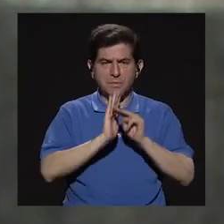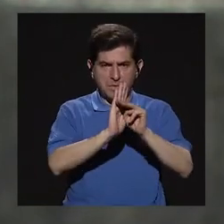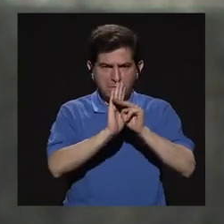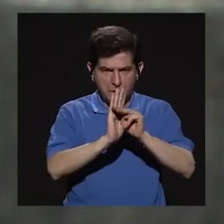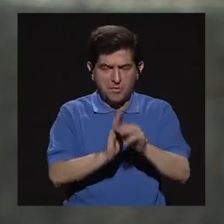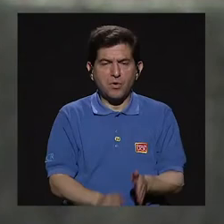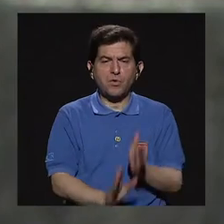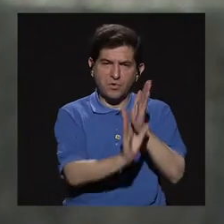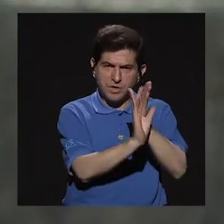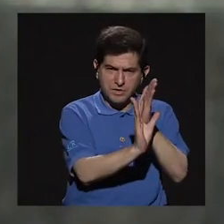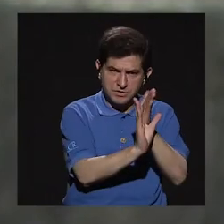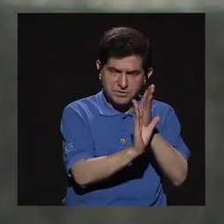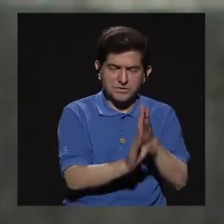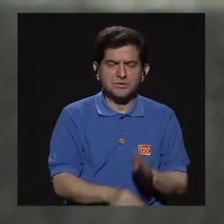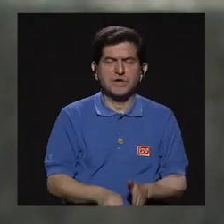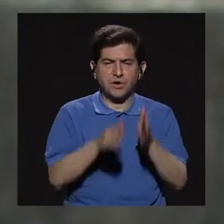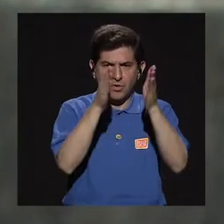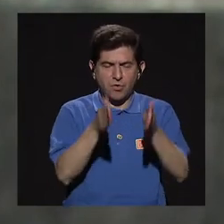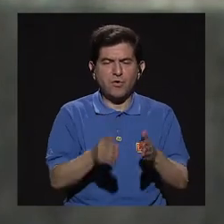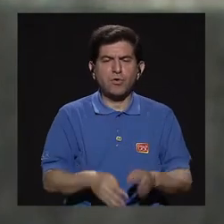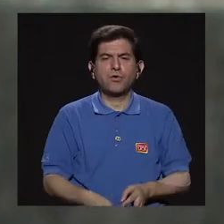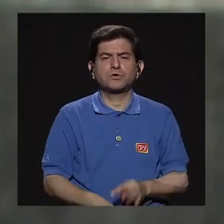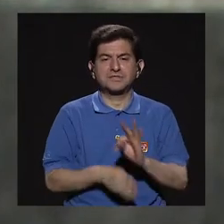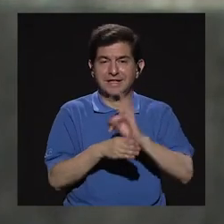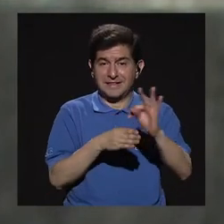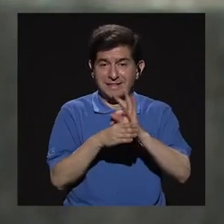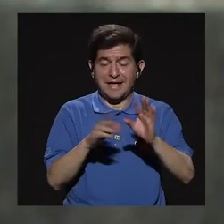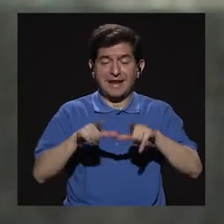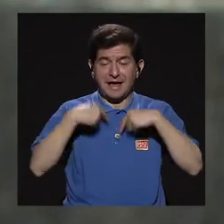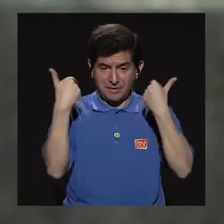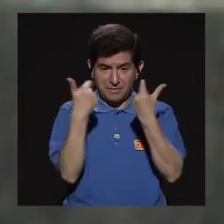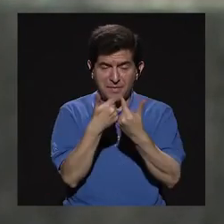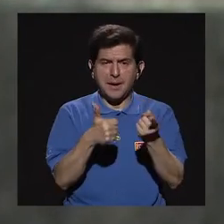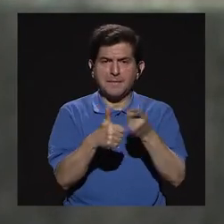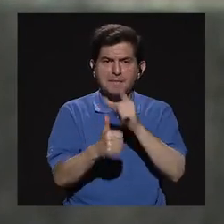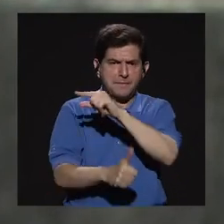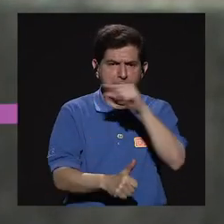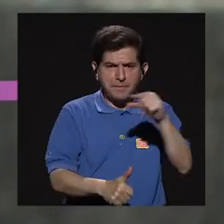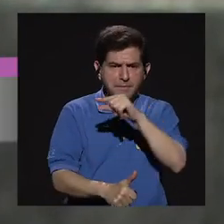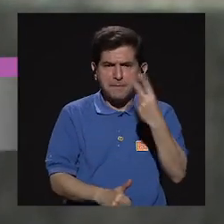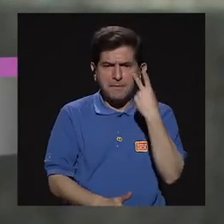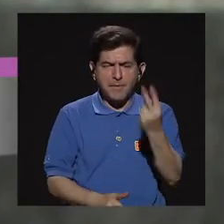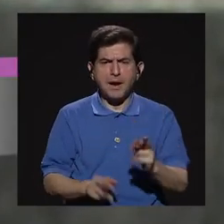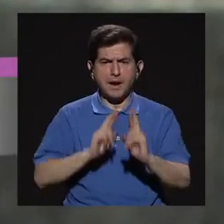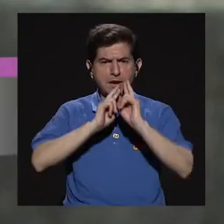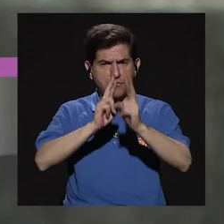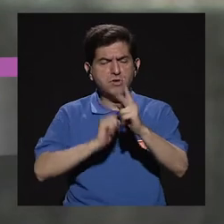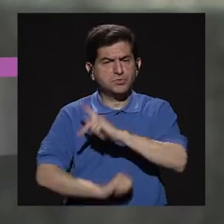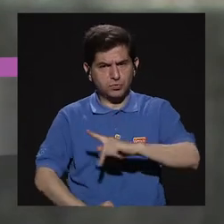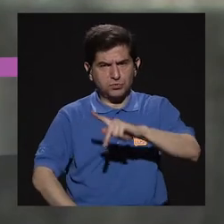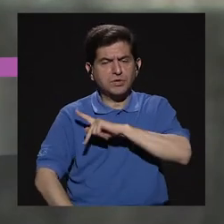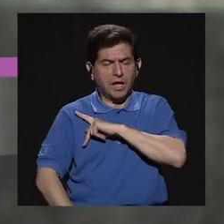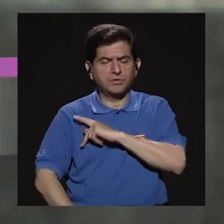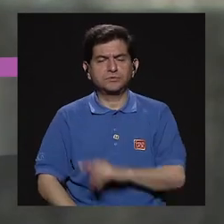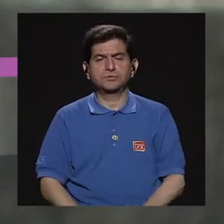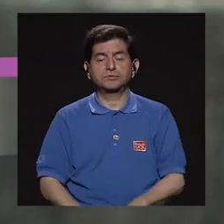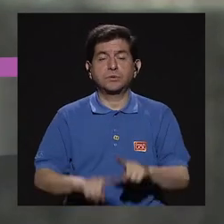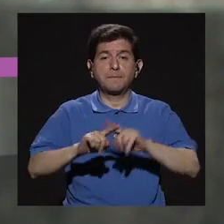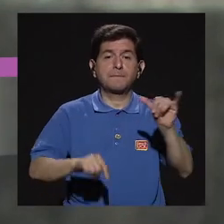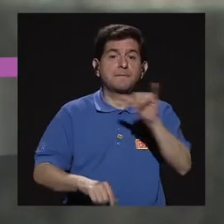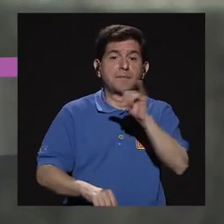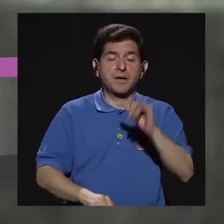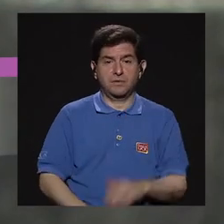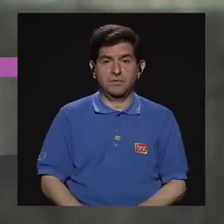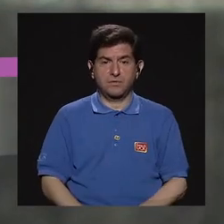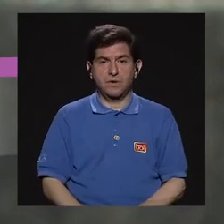digamos que trabajamos con psicólogas, mucha terapia como de grupo, ¿verdad? En las primeras semanas ya usted ve resultados a nivel personal, pero también,